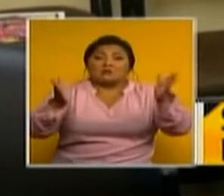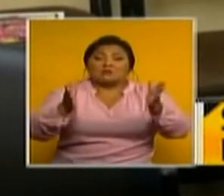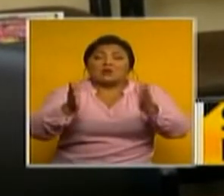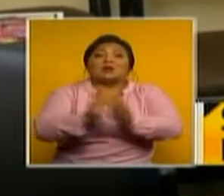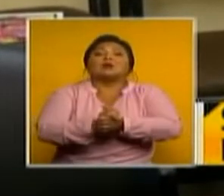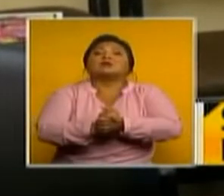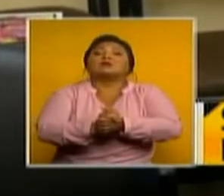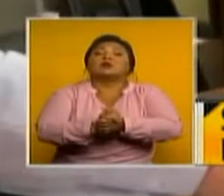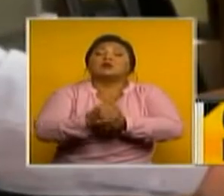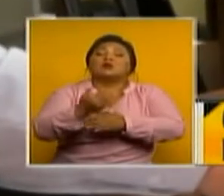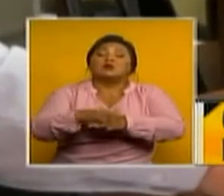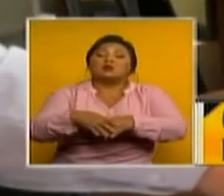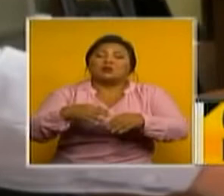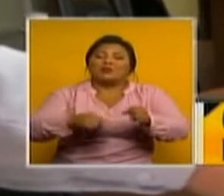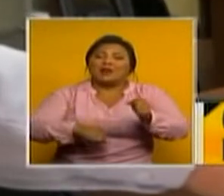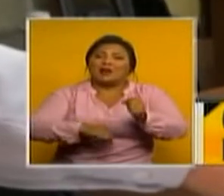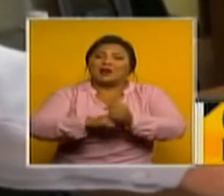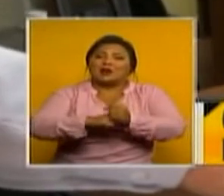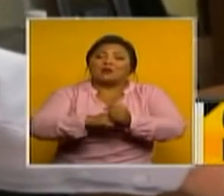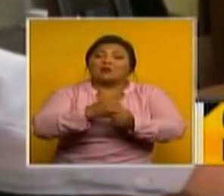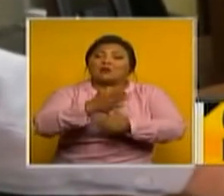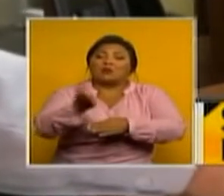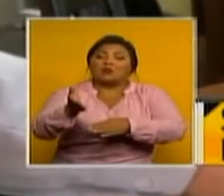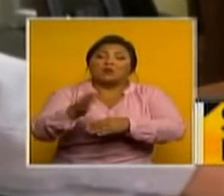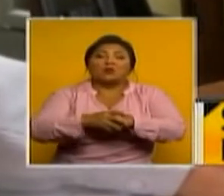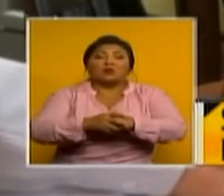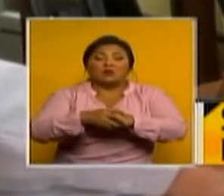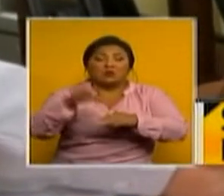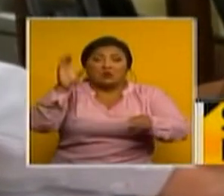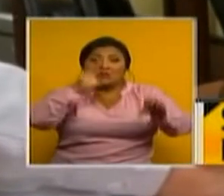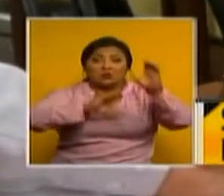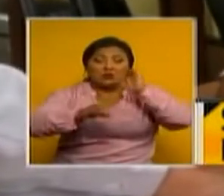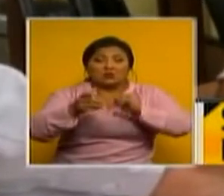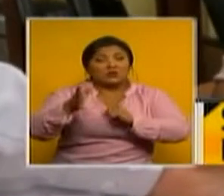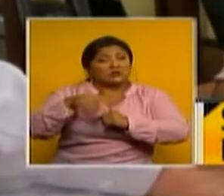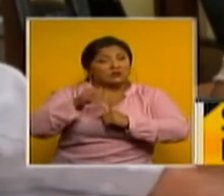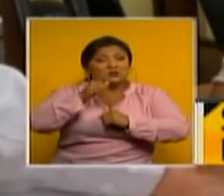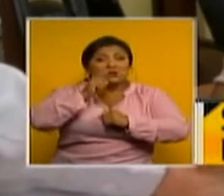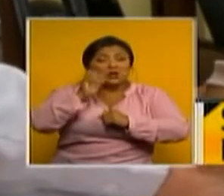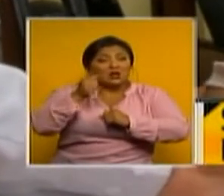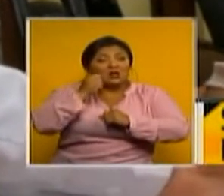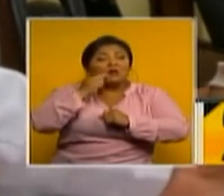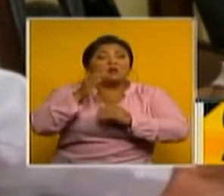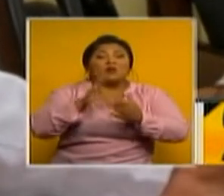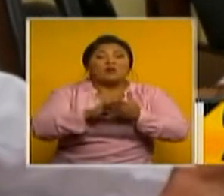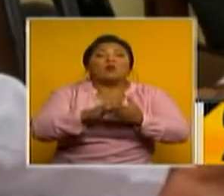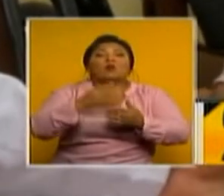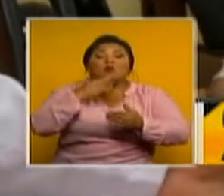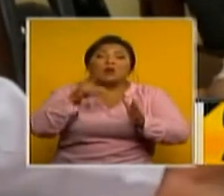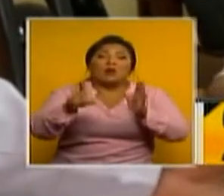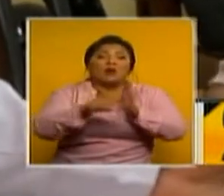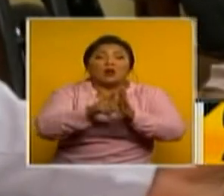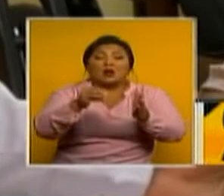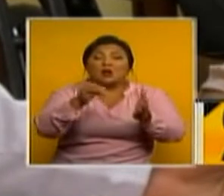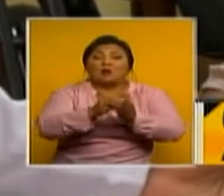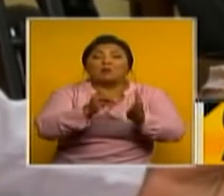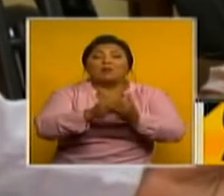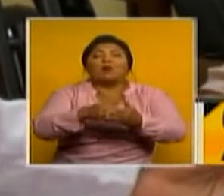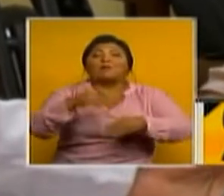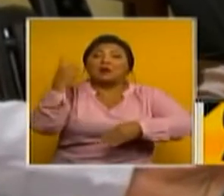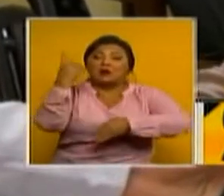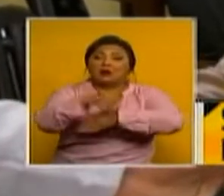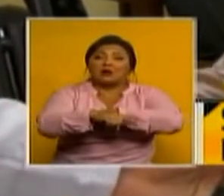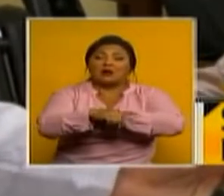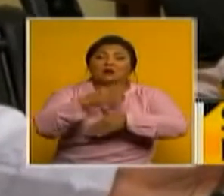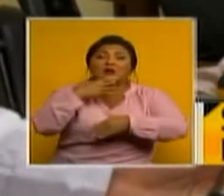protección de los menores no obstante como una observación si creemos que se queda muy corta todavía la ley para sancionar y